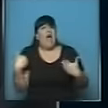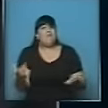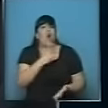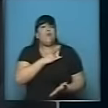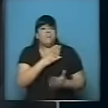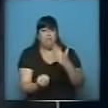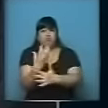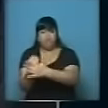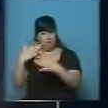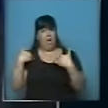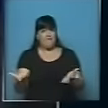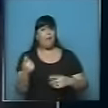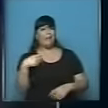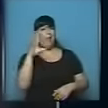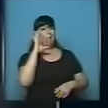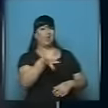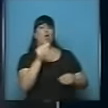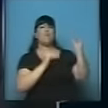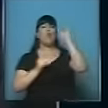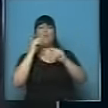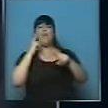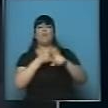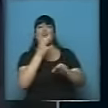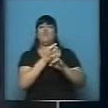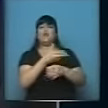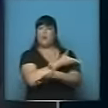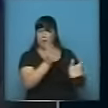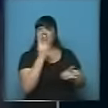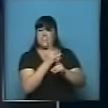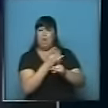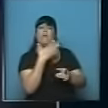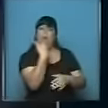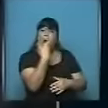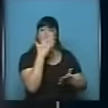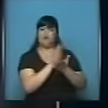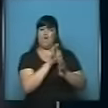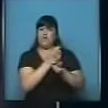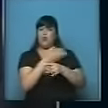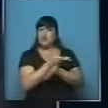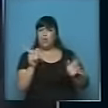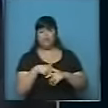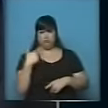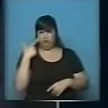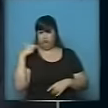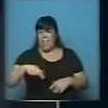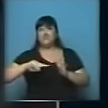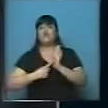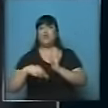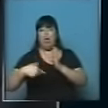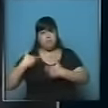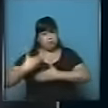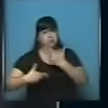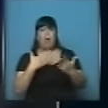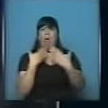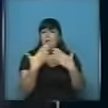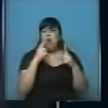es, no estoy preocupado por el tema de educación pública, se ha hablado mucho siempre, y en la ciudad hemos avanzado muchísimo, con mucho diálogo con